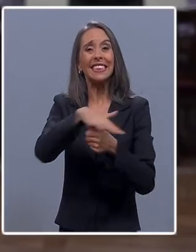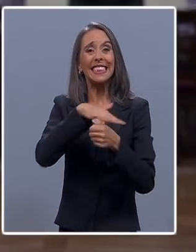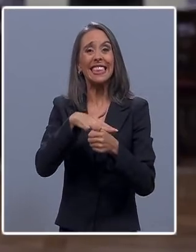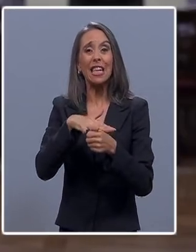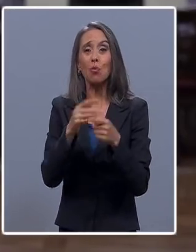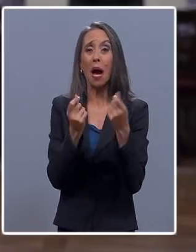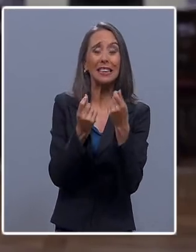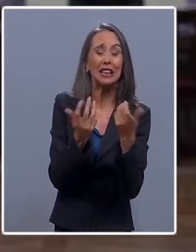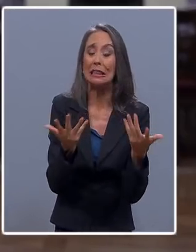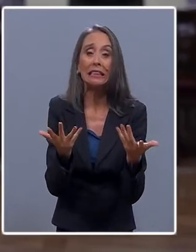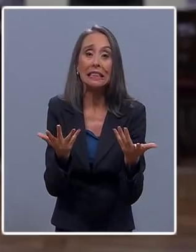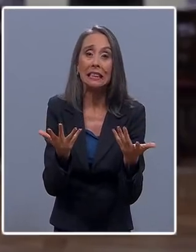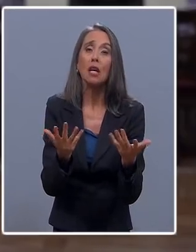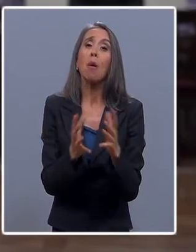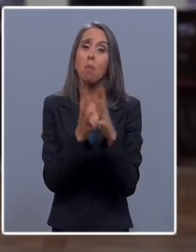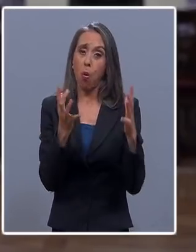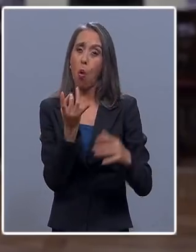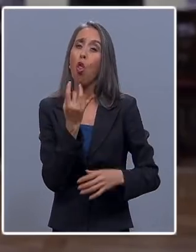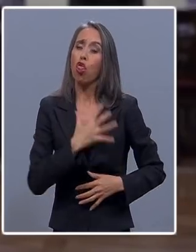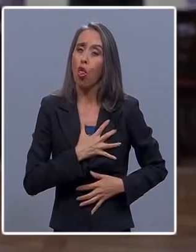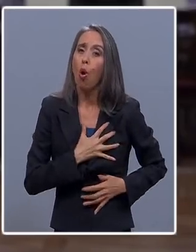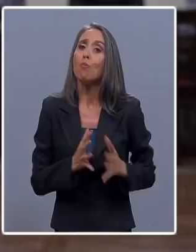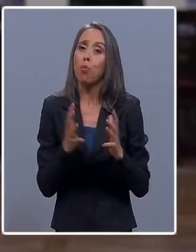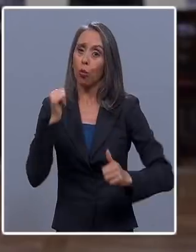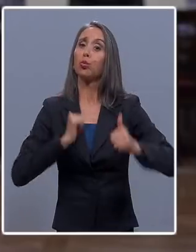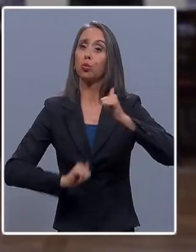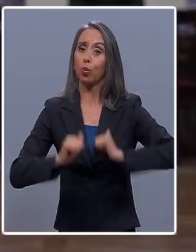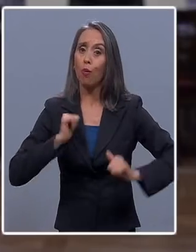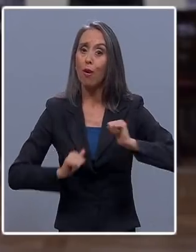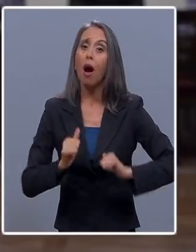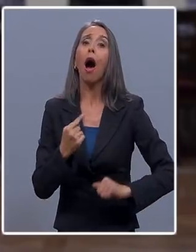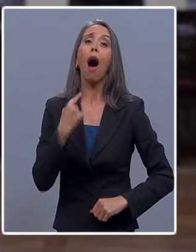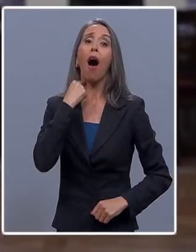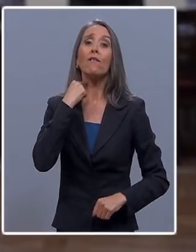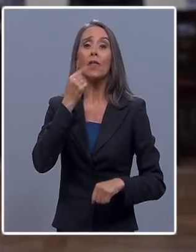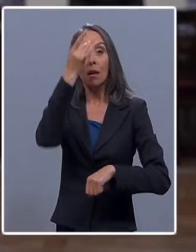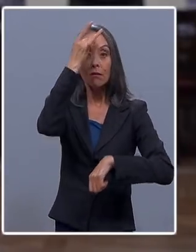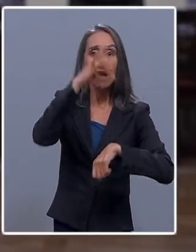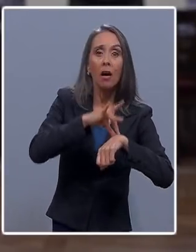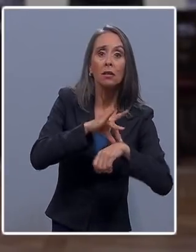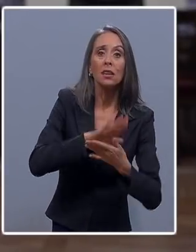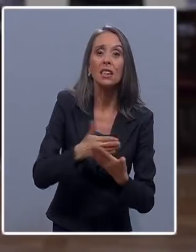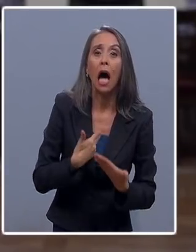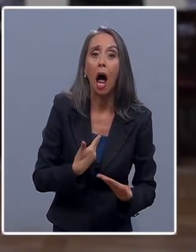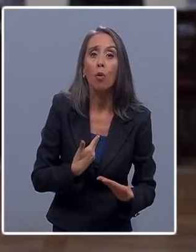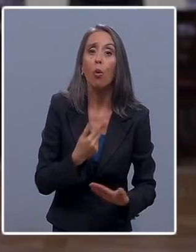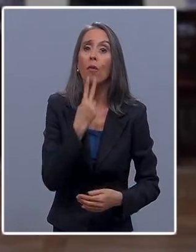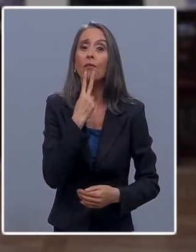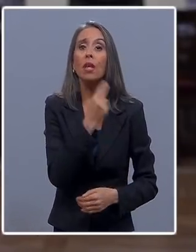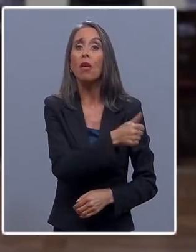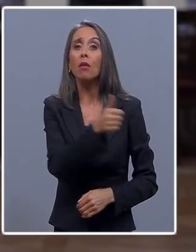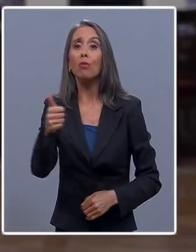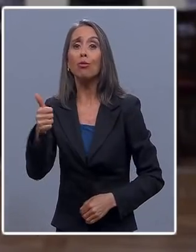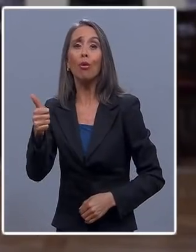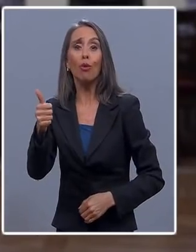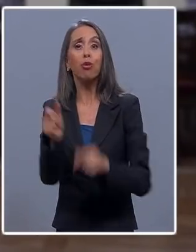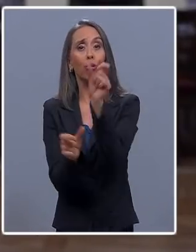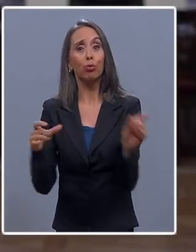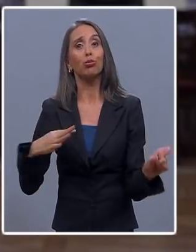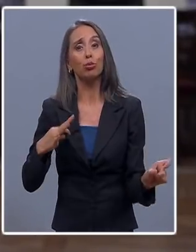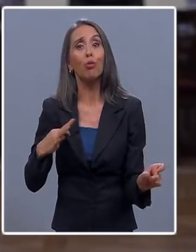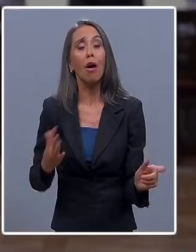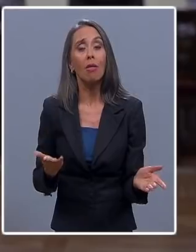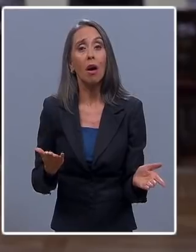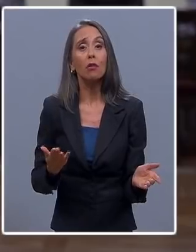producen mucho dolor y mucho sufrimiento y afectan también la salud y la vida de todos los ciudadanos y muchas